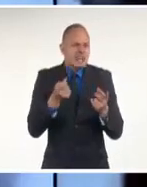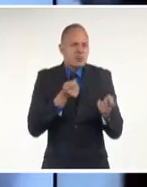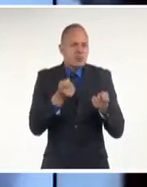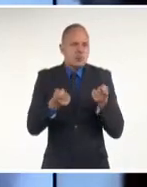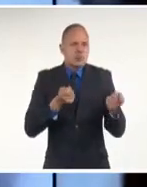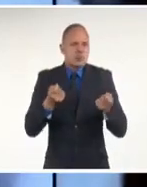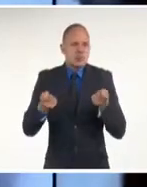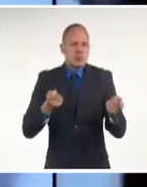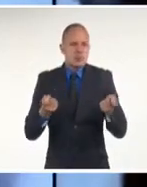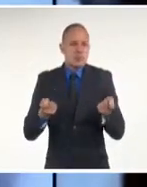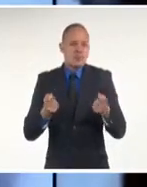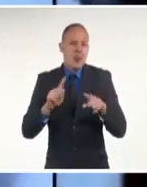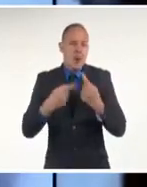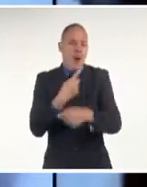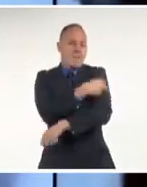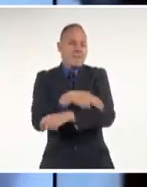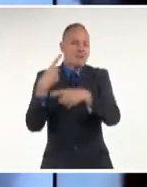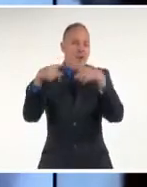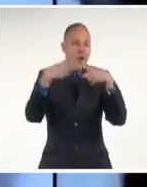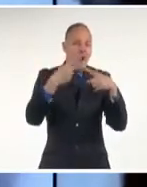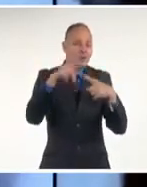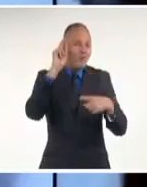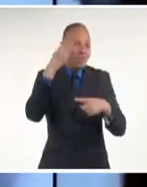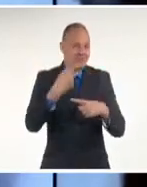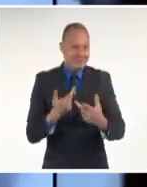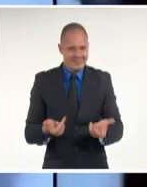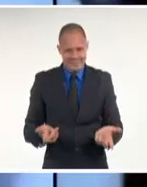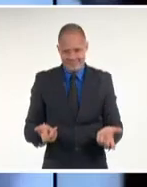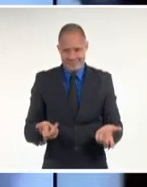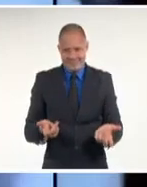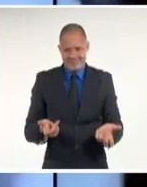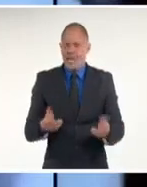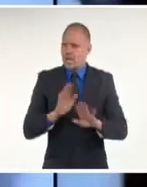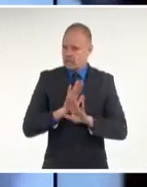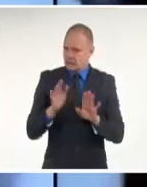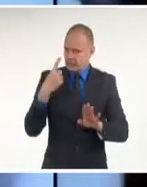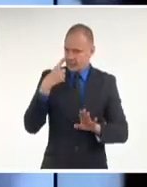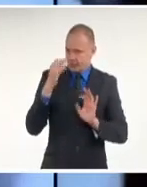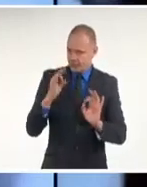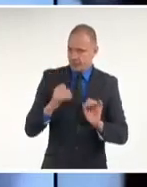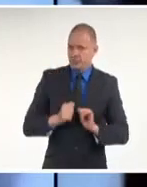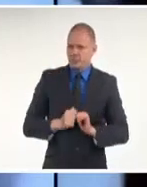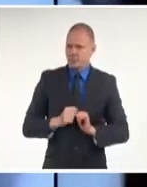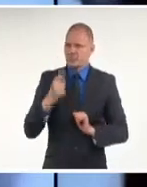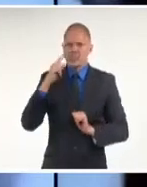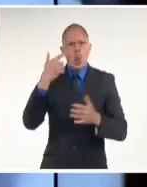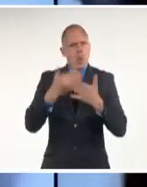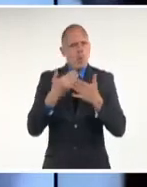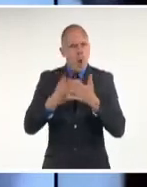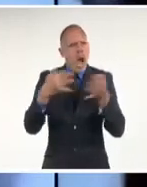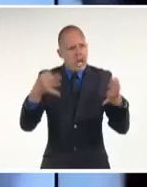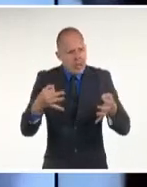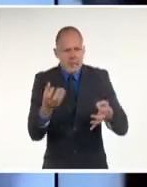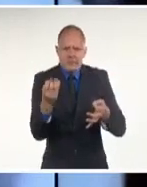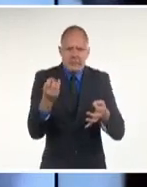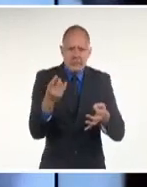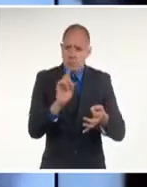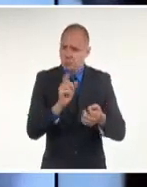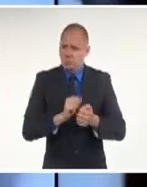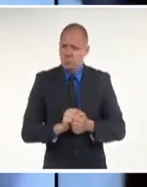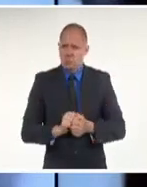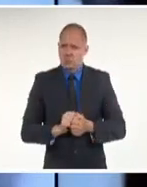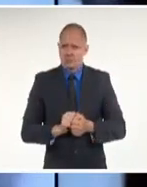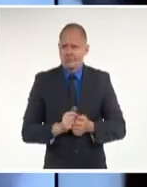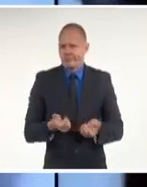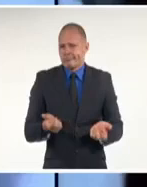mentiras y sin contrastar las fuentes, medios como Cibercuba, CNN, Telemundo y otros, les han mentido a sus audiencias.